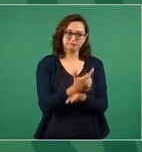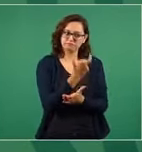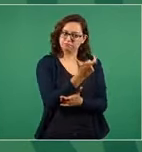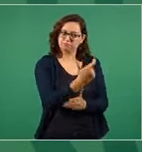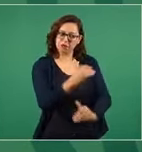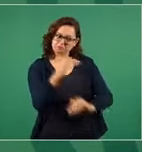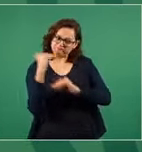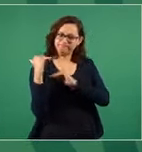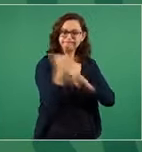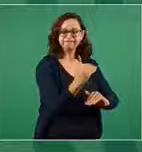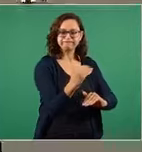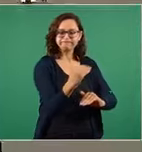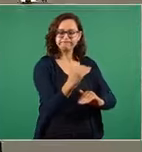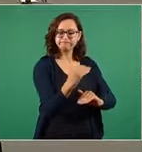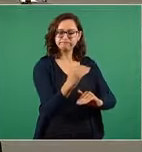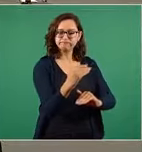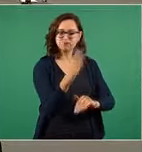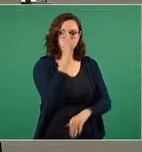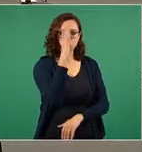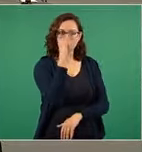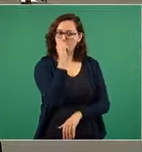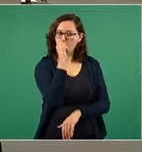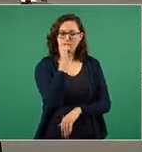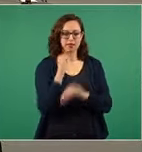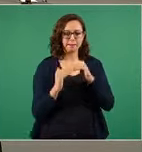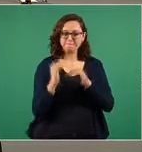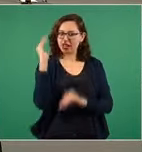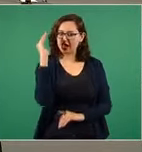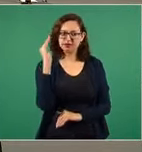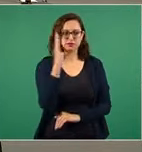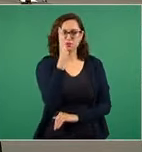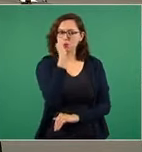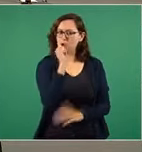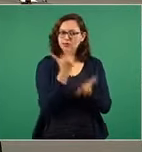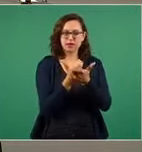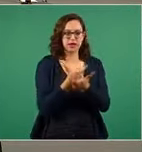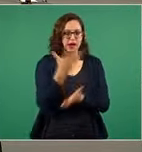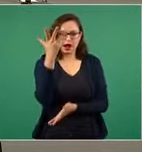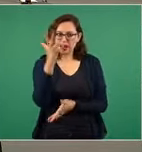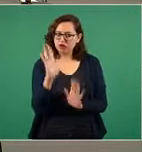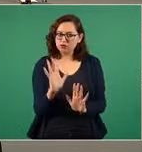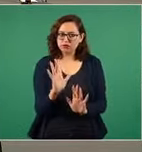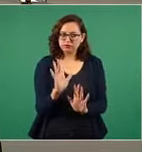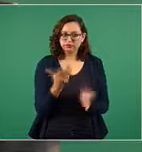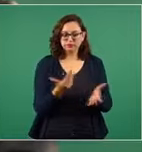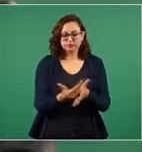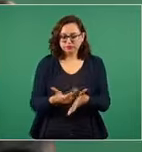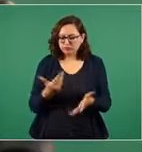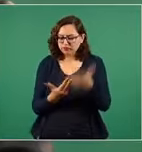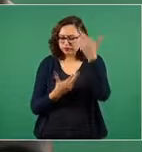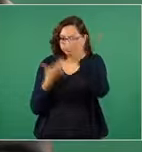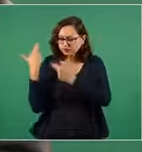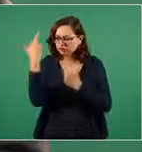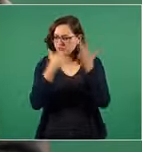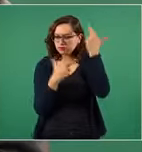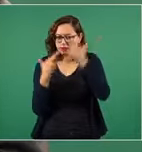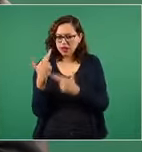máximos se hace un análisis no es un asunto arbitrario